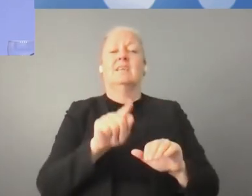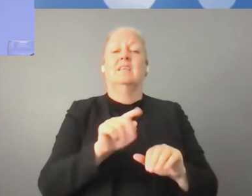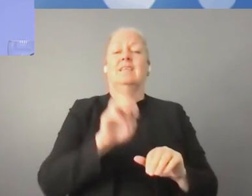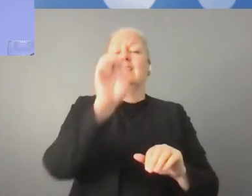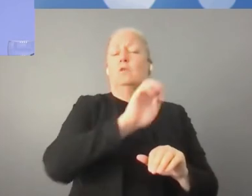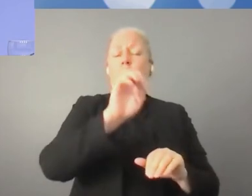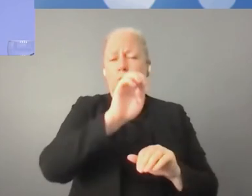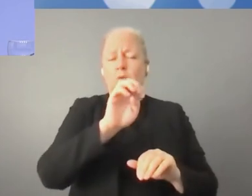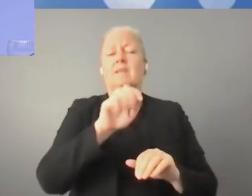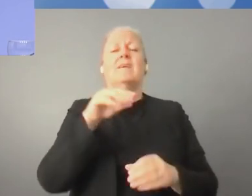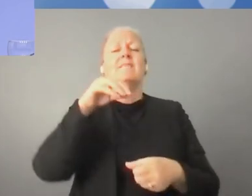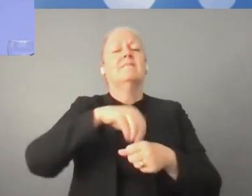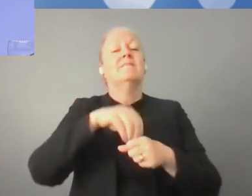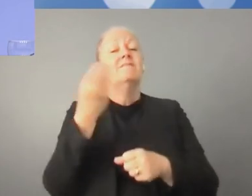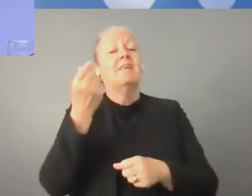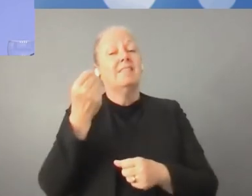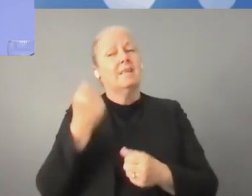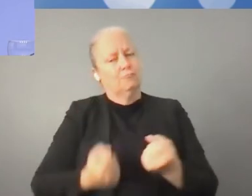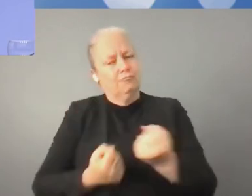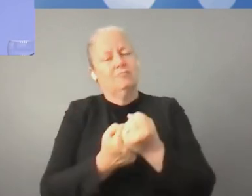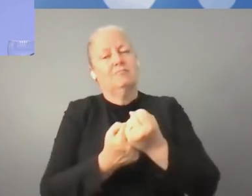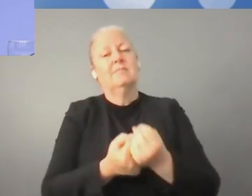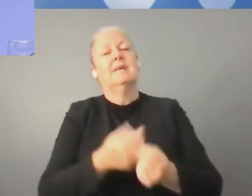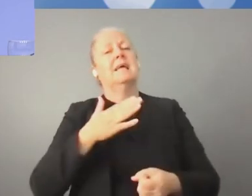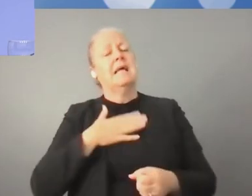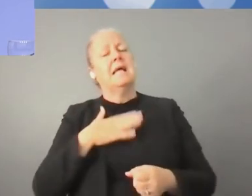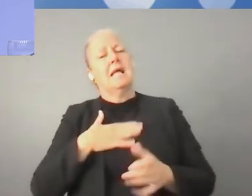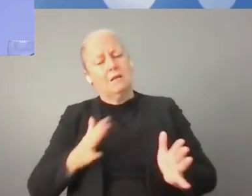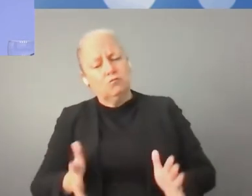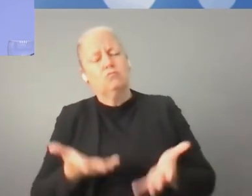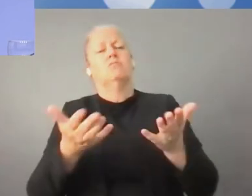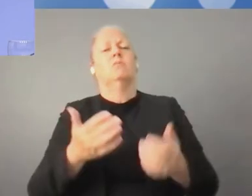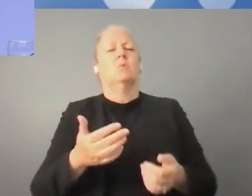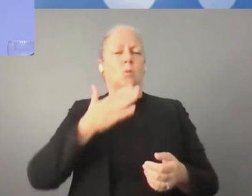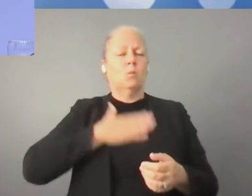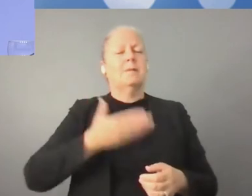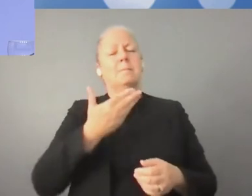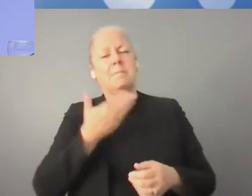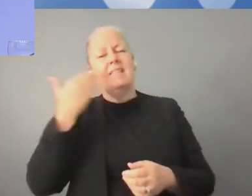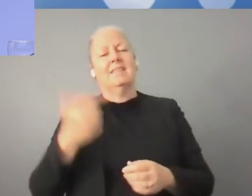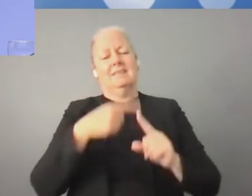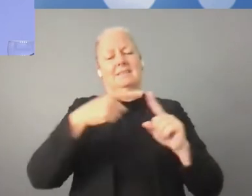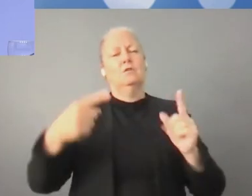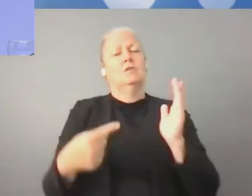cooperación con las empresas más importantes del sector tecnológico en el año 2020.